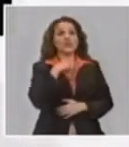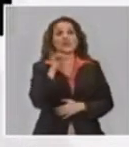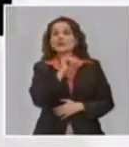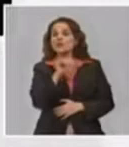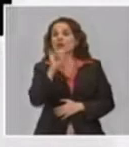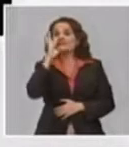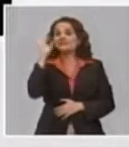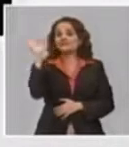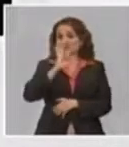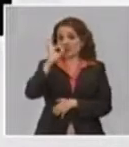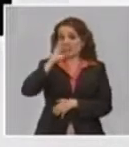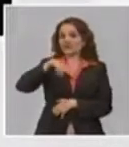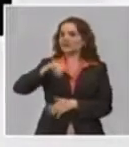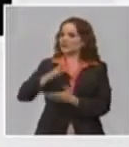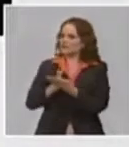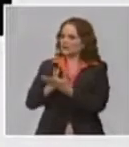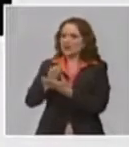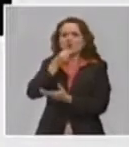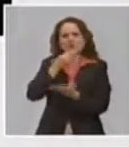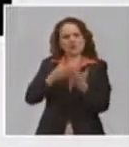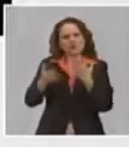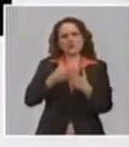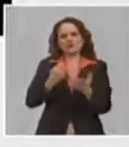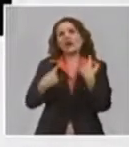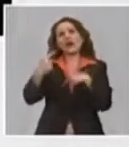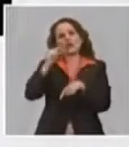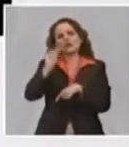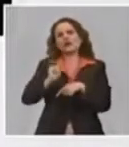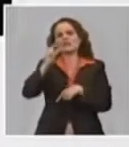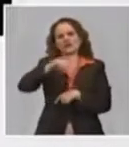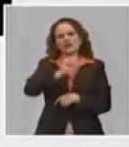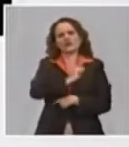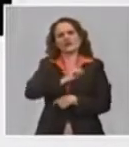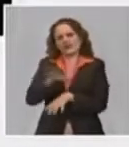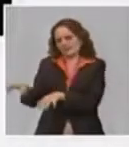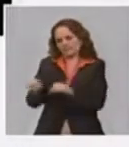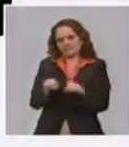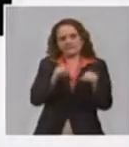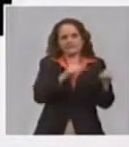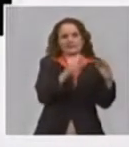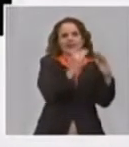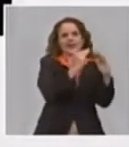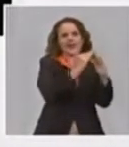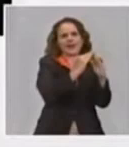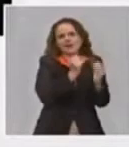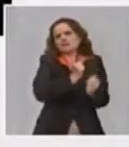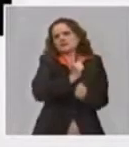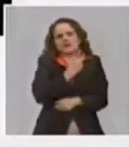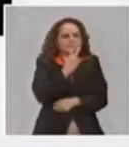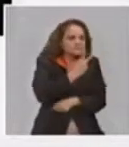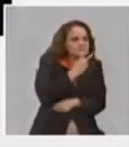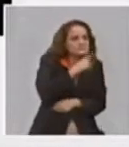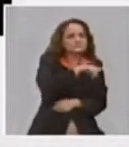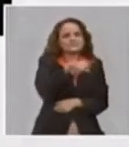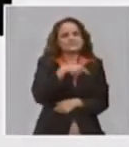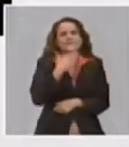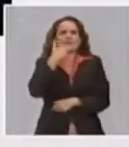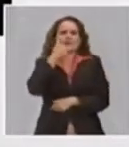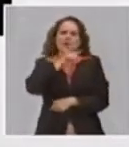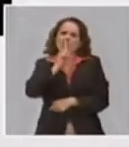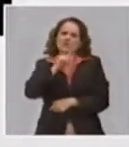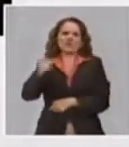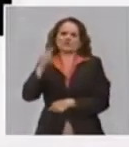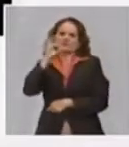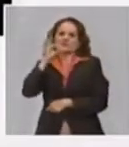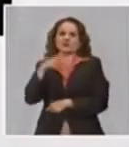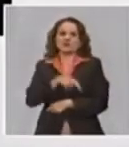nunca, se mantuvieron prestando, se mantienen de hecho, prestando el servicio. Es un grupo de madres que determinaron por voluntad propia para proteger a sus niños y no llevarlos al